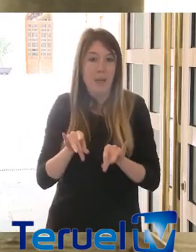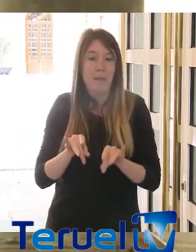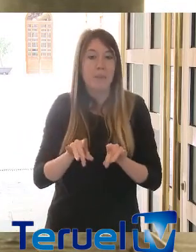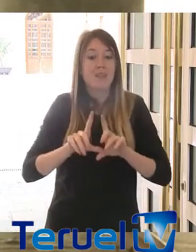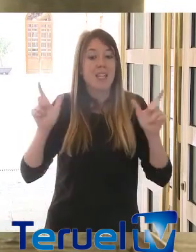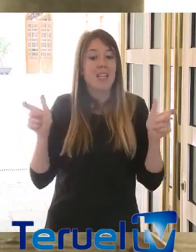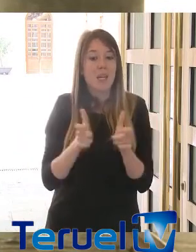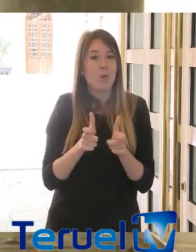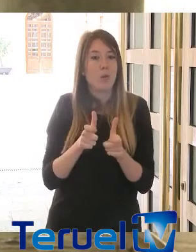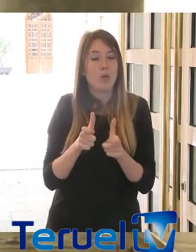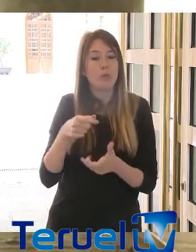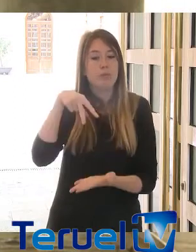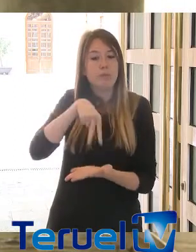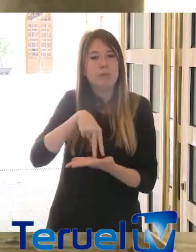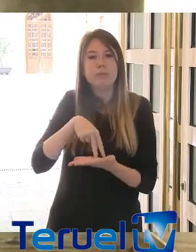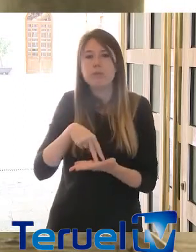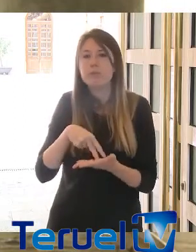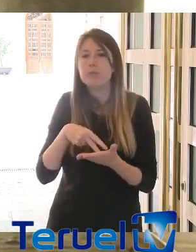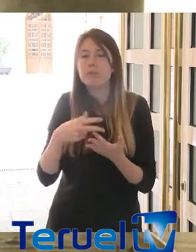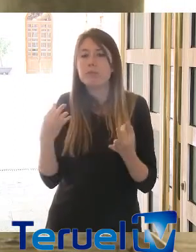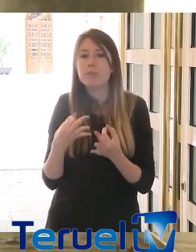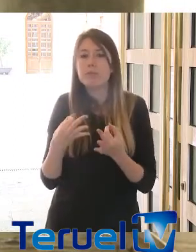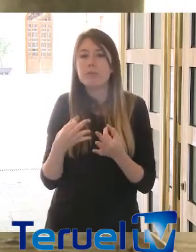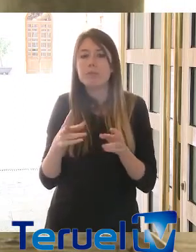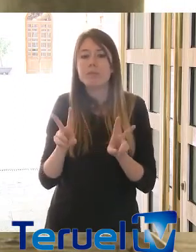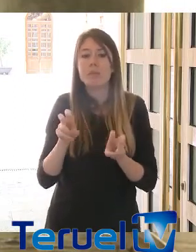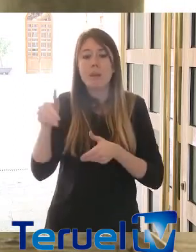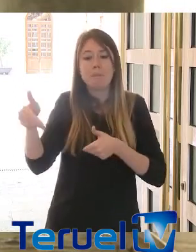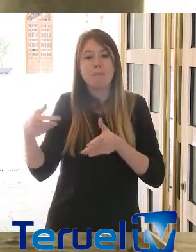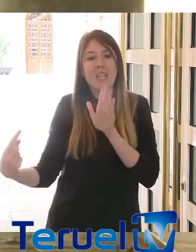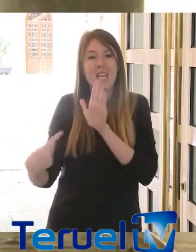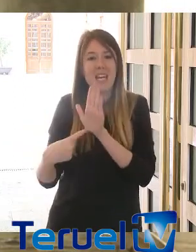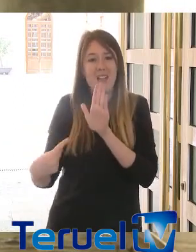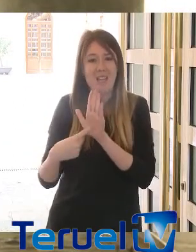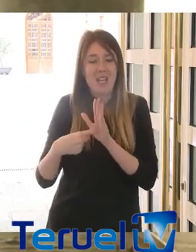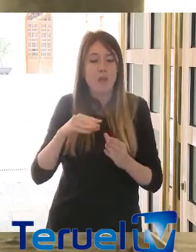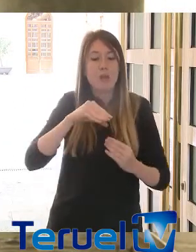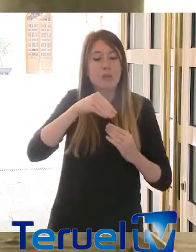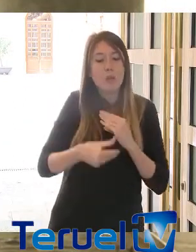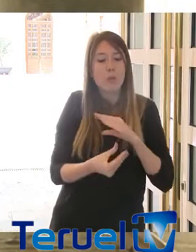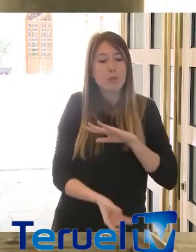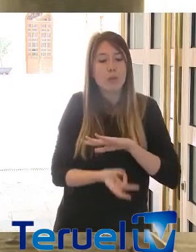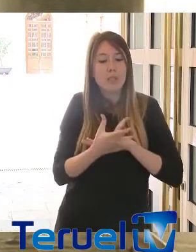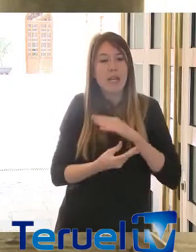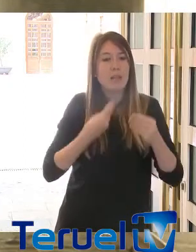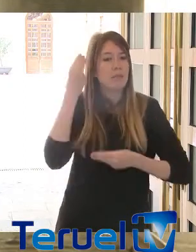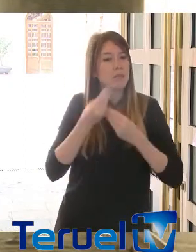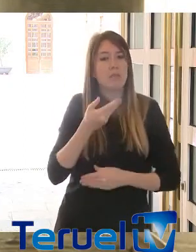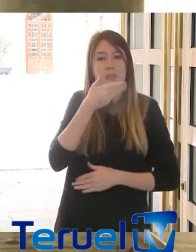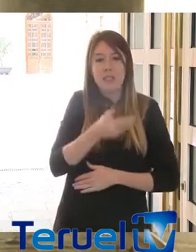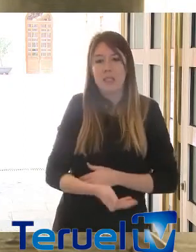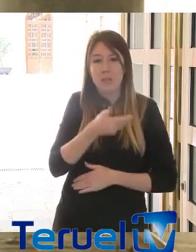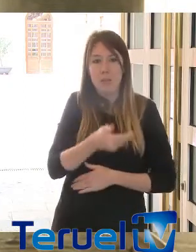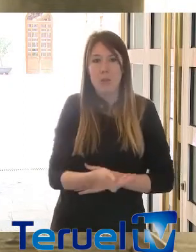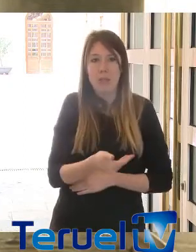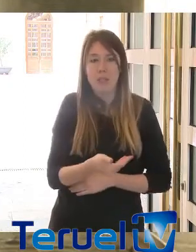ha estado presidida también simplemente por las manifestaciones de buena voluntad y no ha habido un documento que entendíamos que fue fundamental y así lo